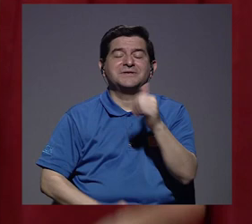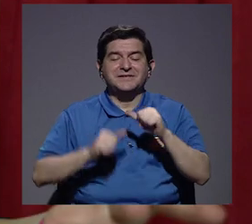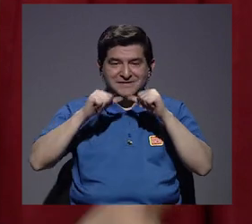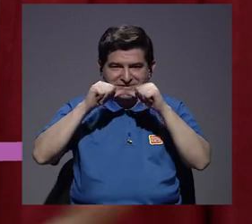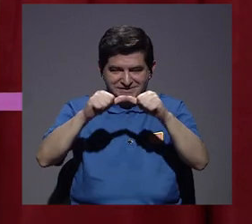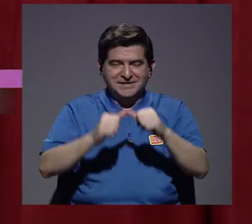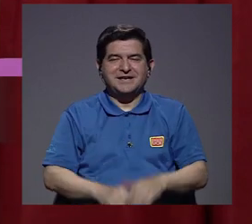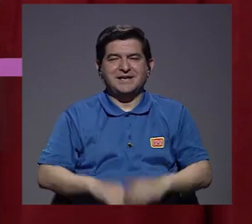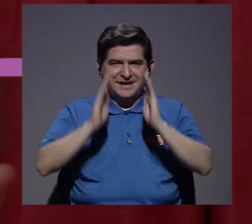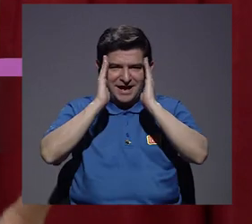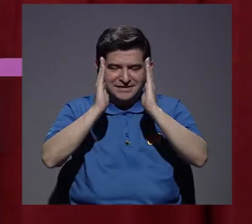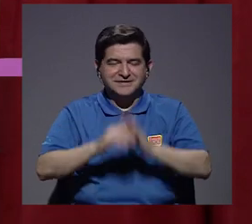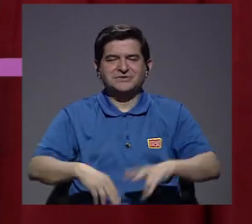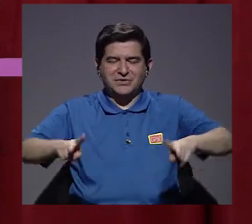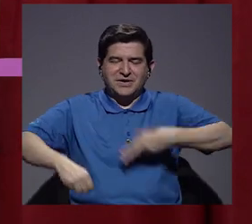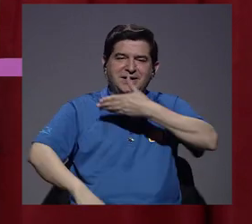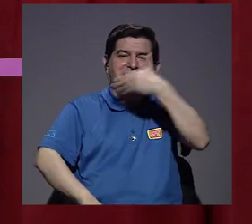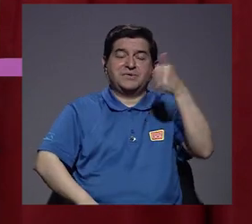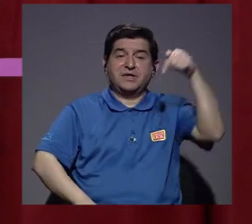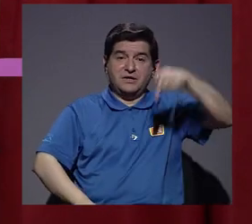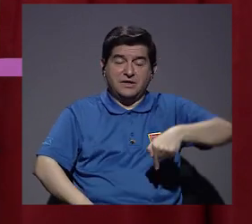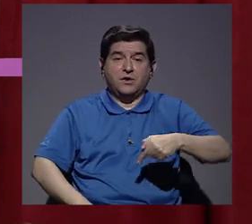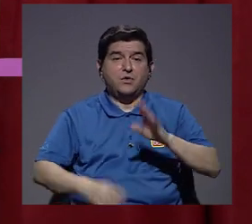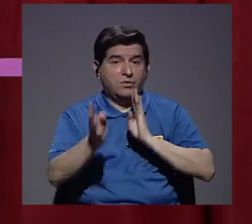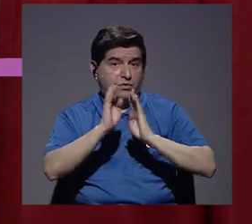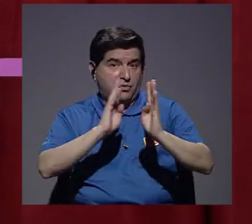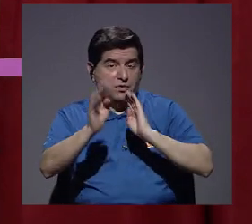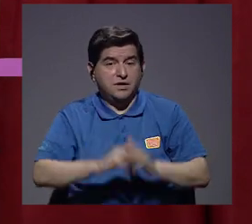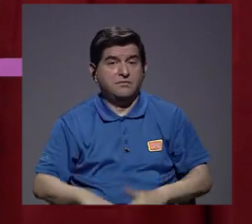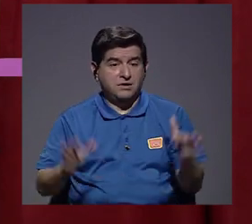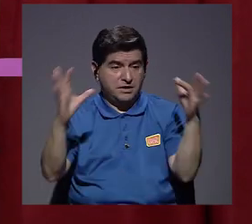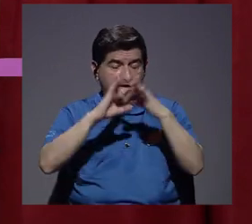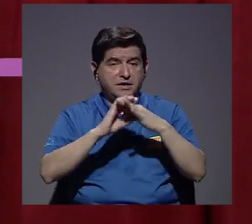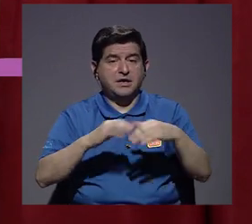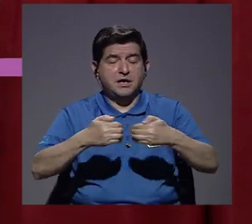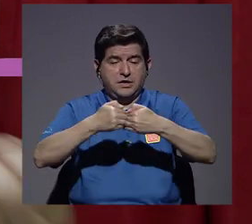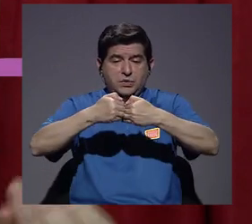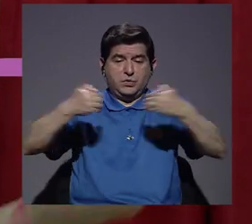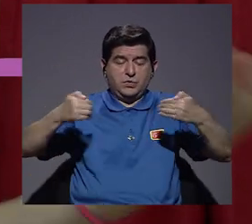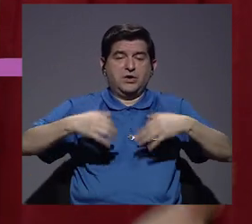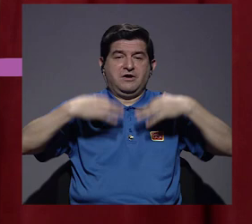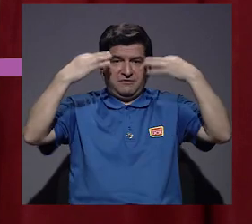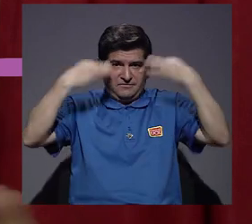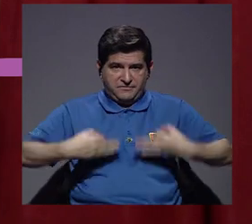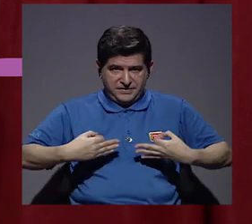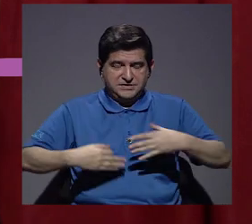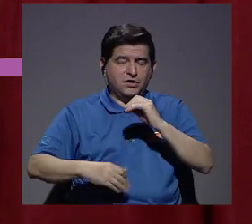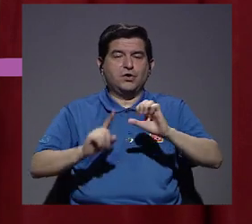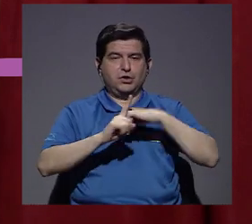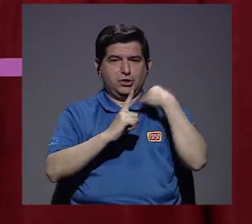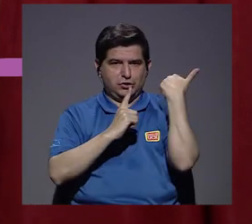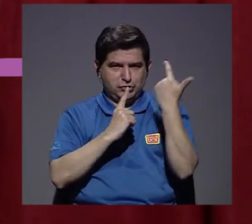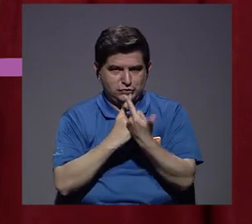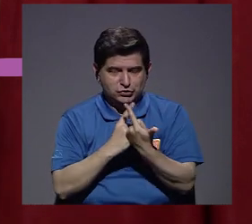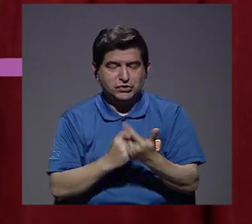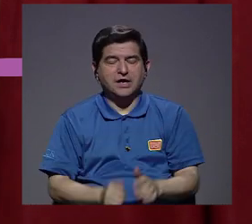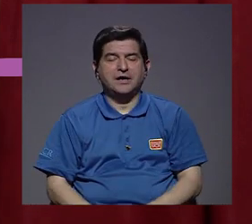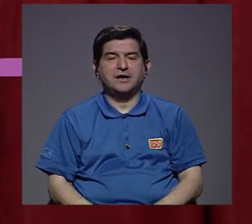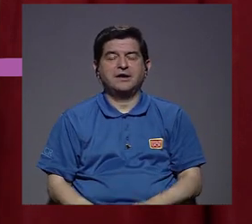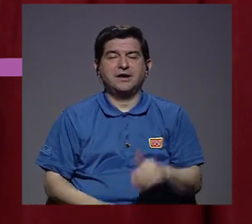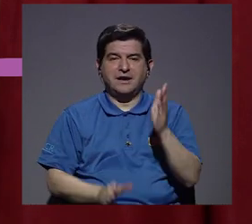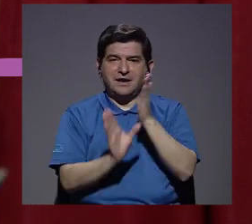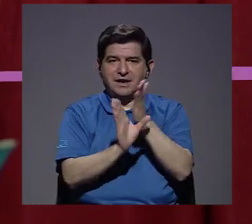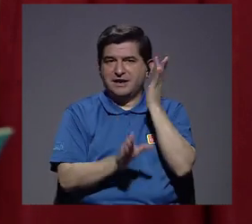Gracias por continuar en Sintonía de Vivir Mejor. Hoy estamos conversando acerca del distanciamiento físico y del distanciamiento social